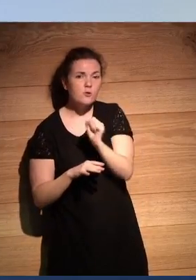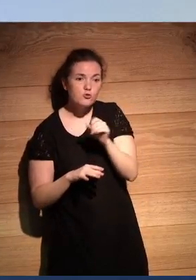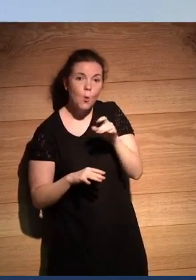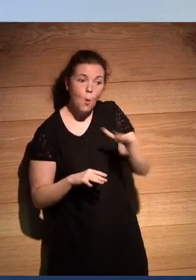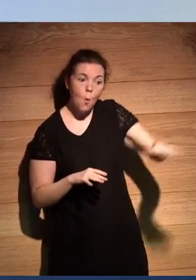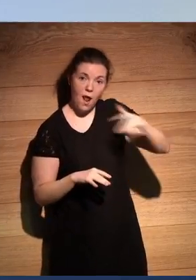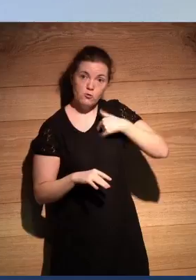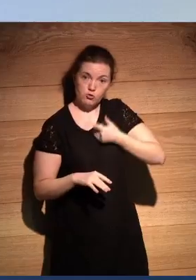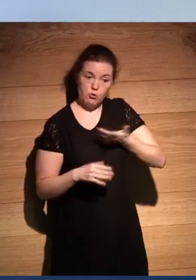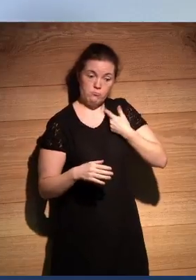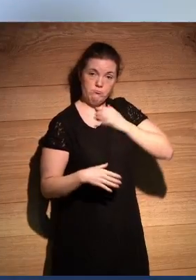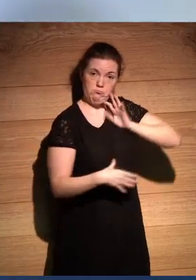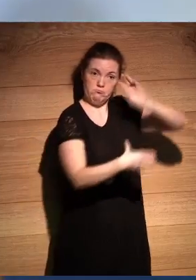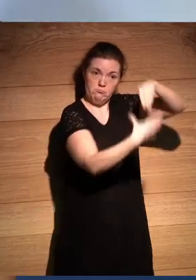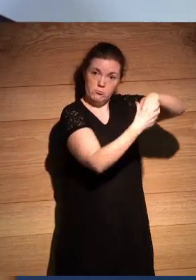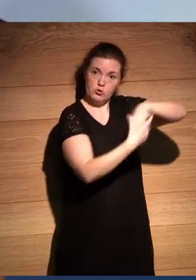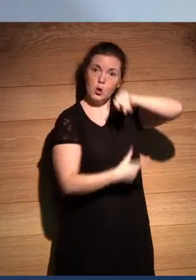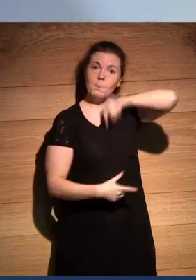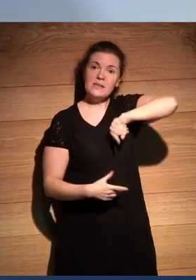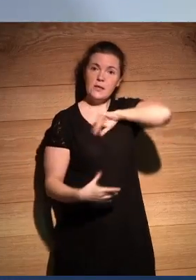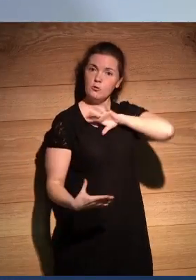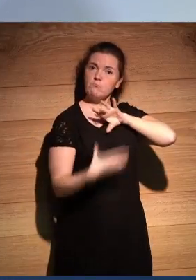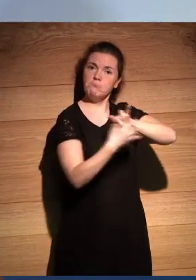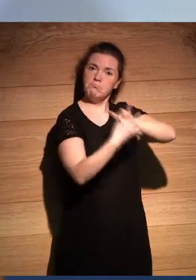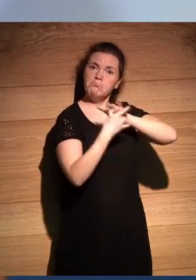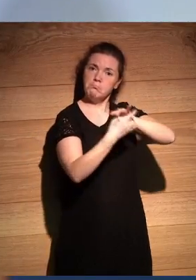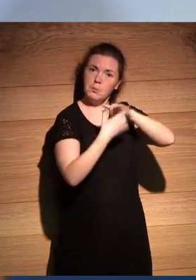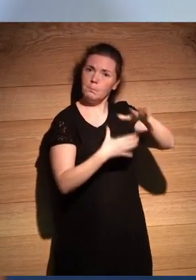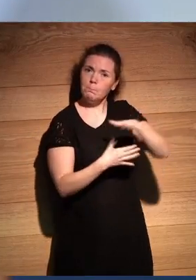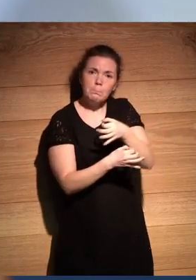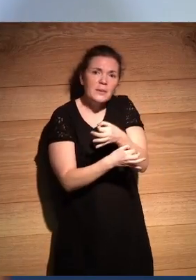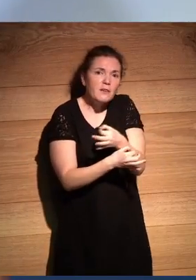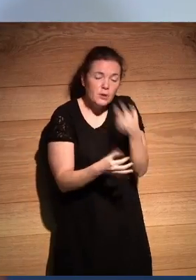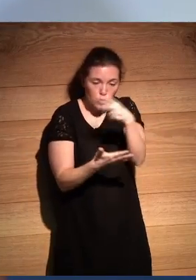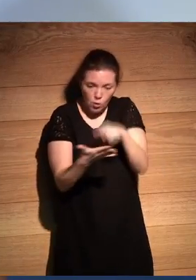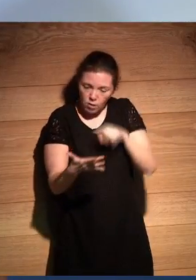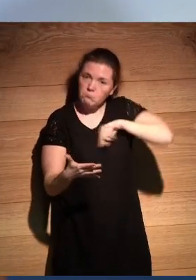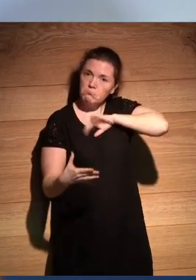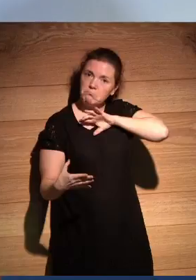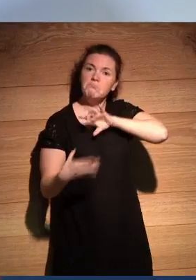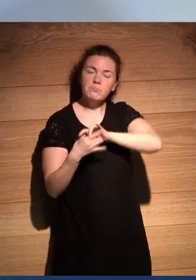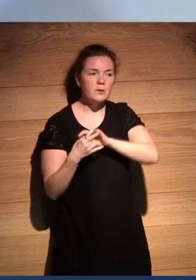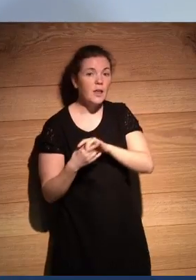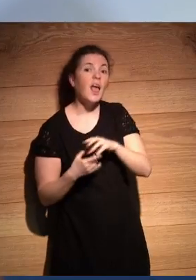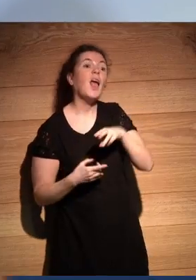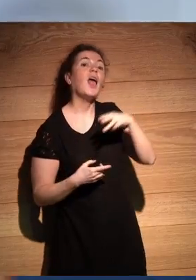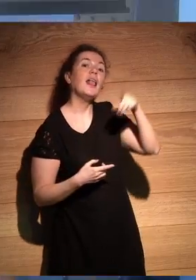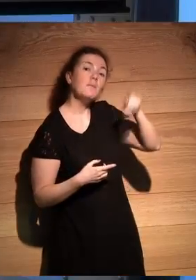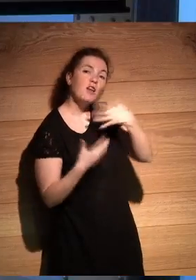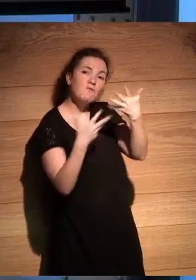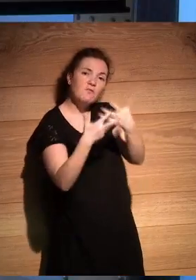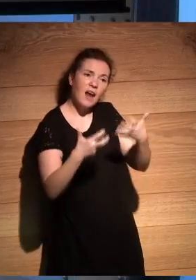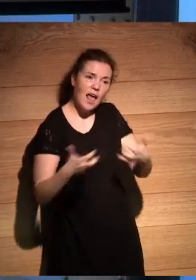yo pertenezco y que además me sentí perfectamente conectada, ¿no? Con esa, cuando hago esa lectura. Incluso hay frases donde